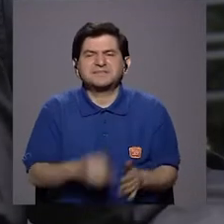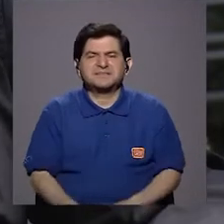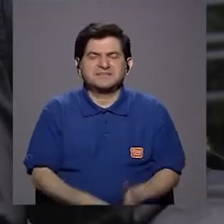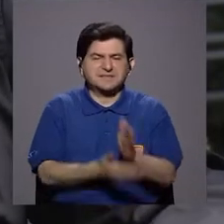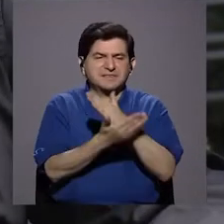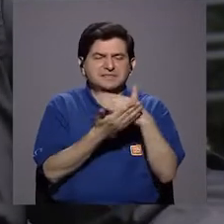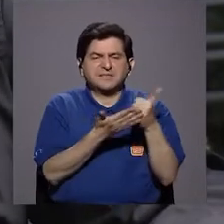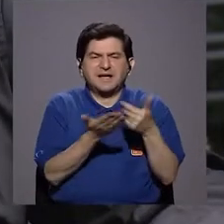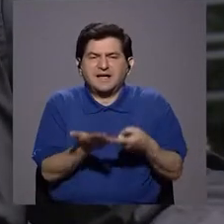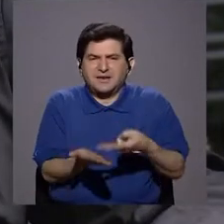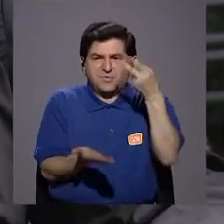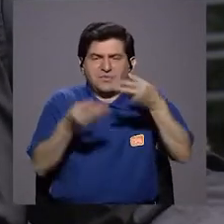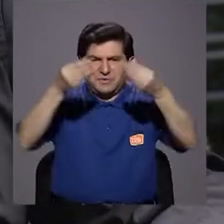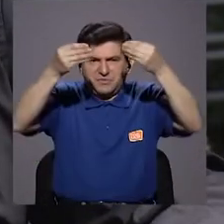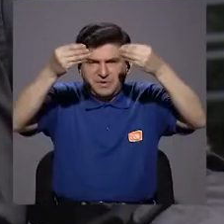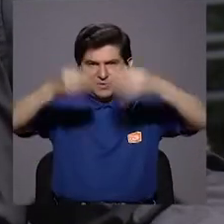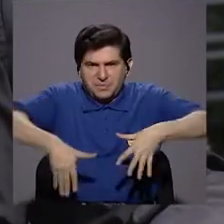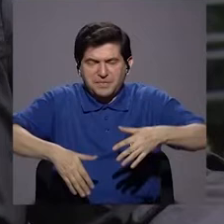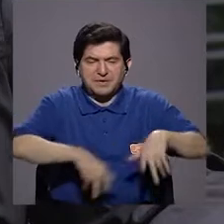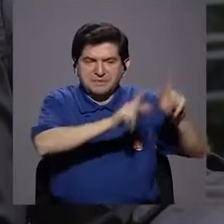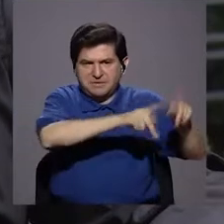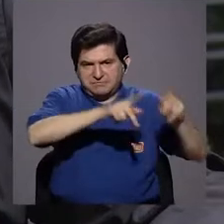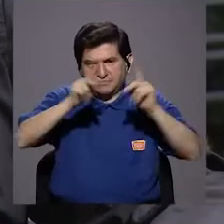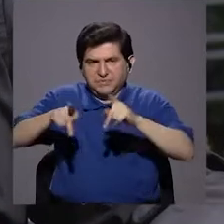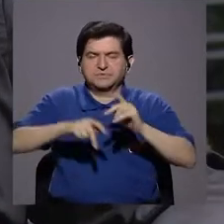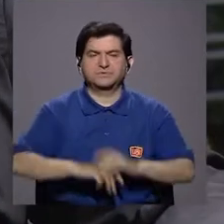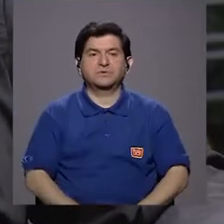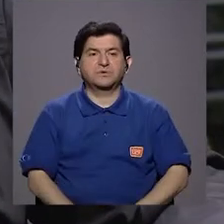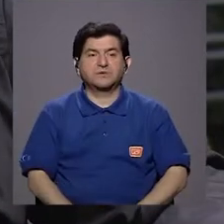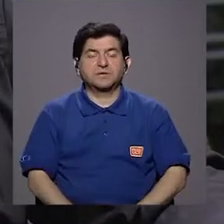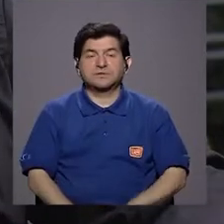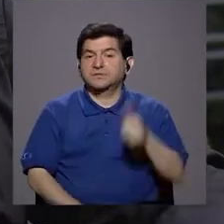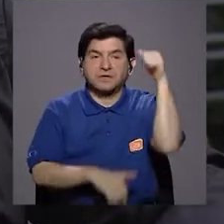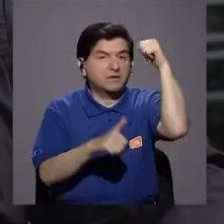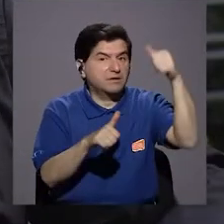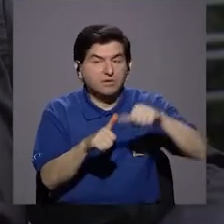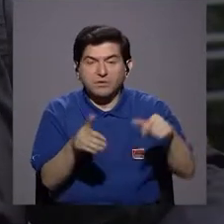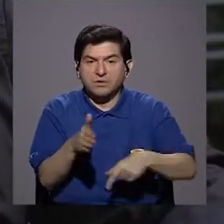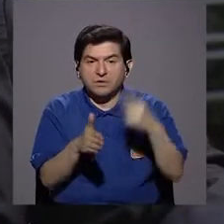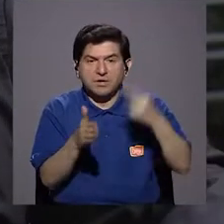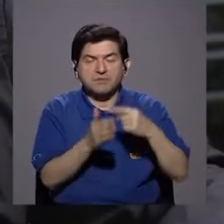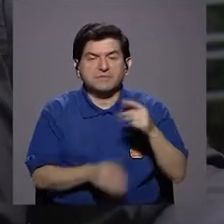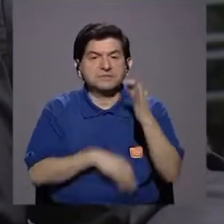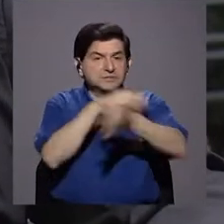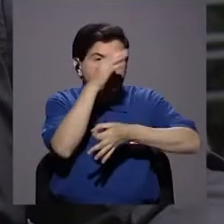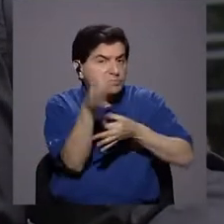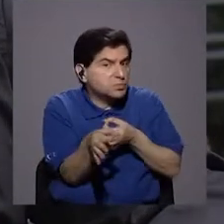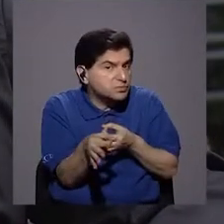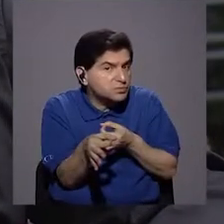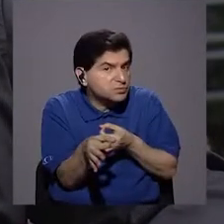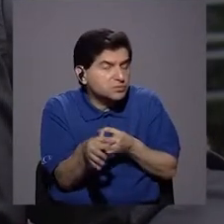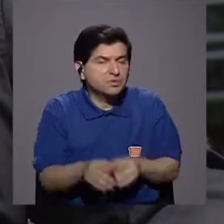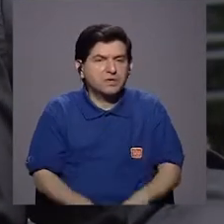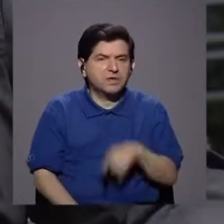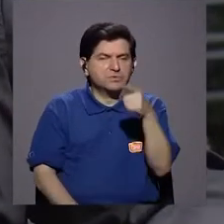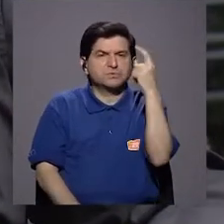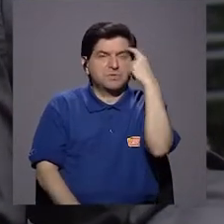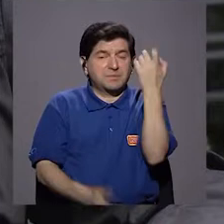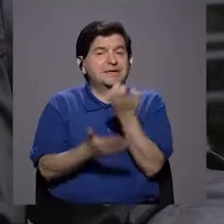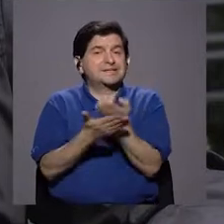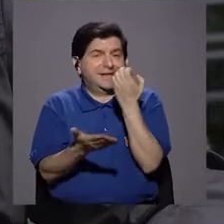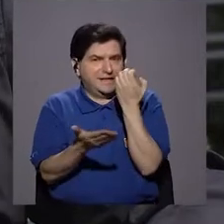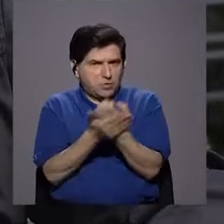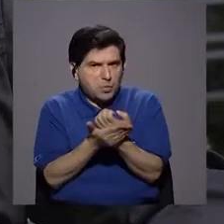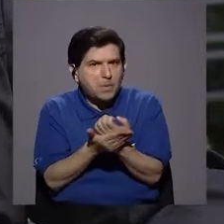perdido algo de valor tal vez en el paciente. Y no toman en consideración que a veces reponerlos, si lo pones en el ámbito